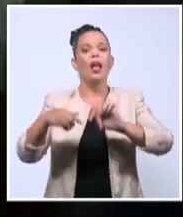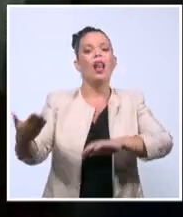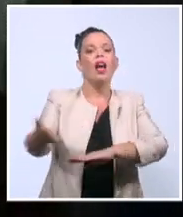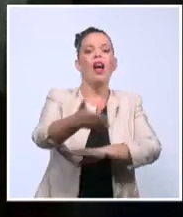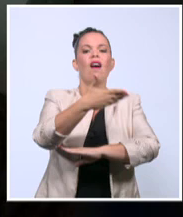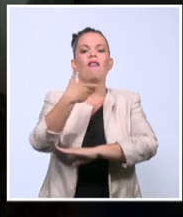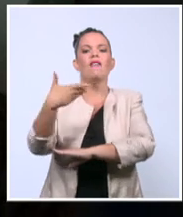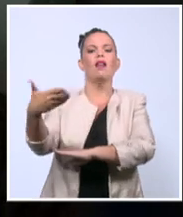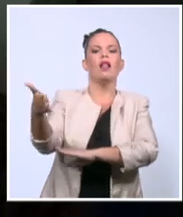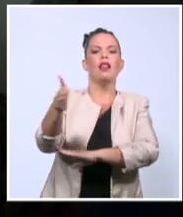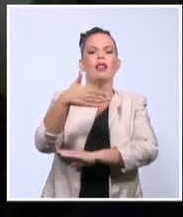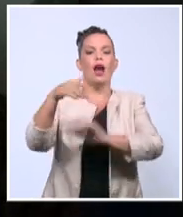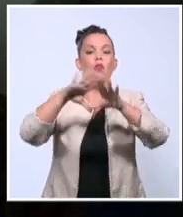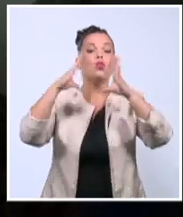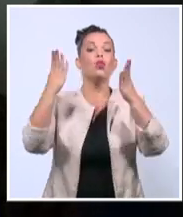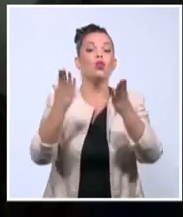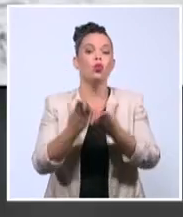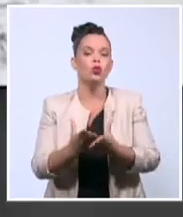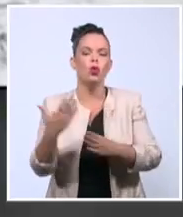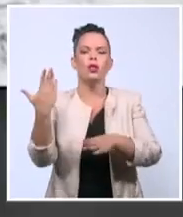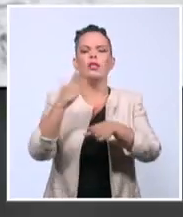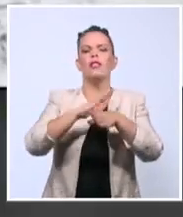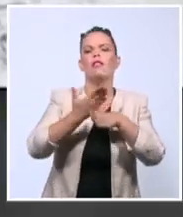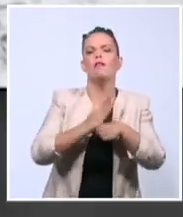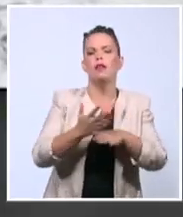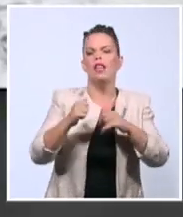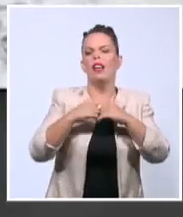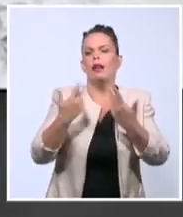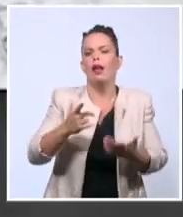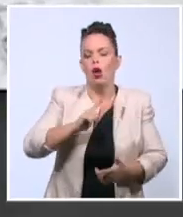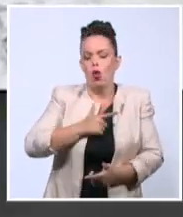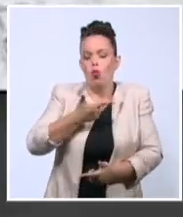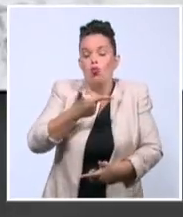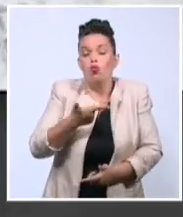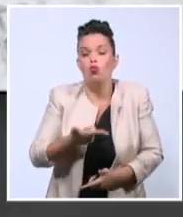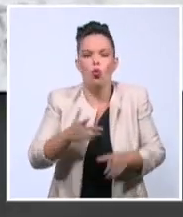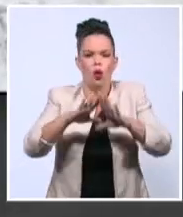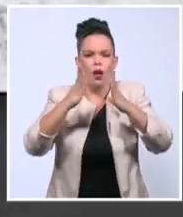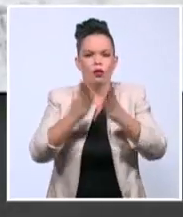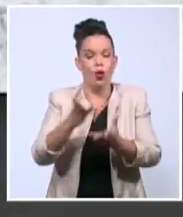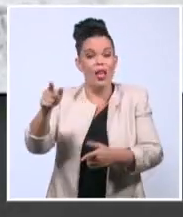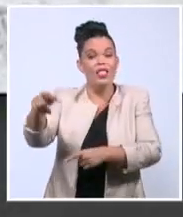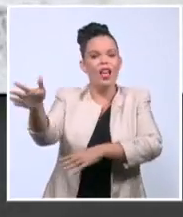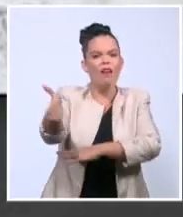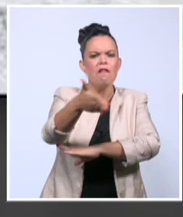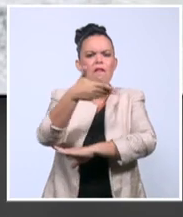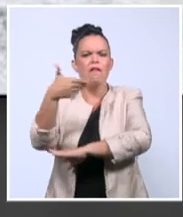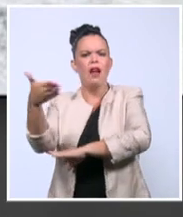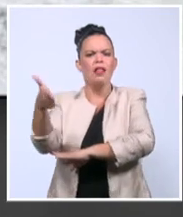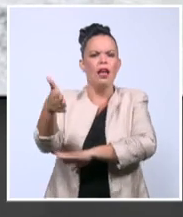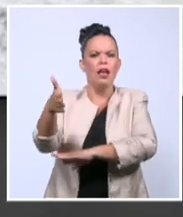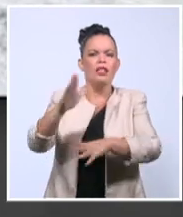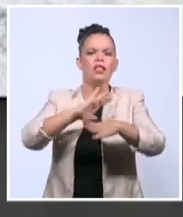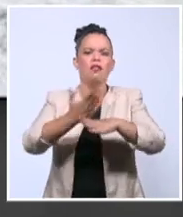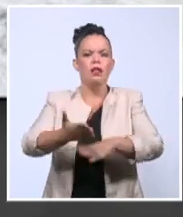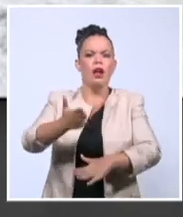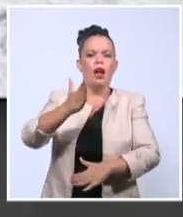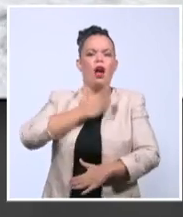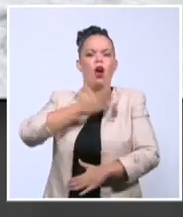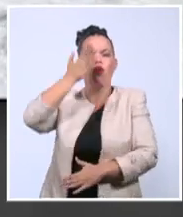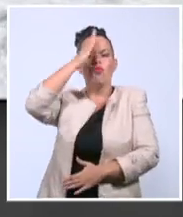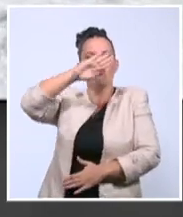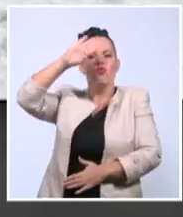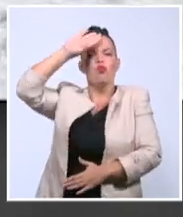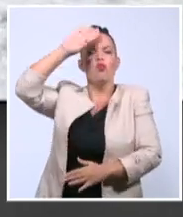a una cultura, a una historia, a un modo de ser. La bandera es Cuba, la bandera no es un baño, no es un cuerpo desnudo, eso se